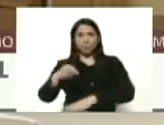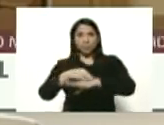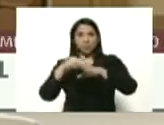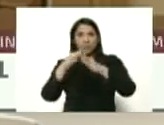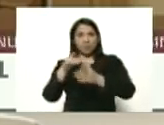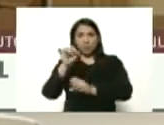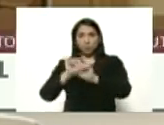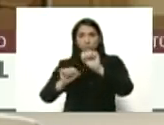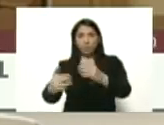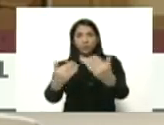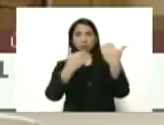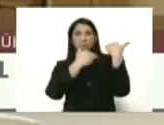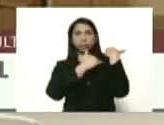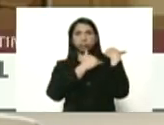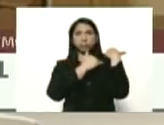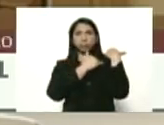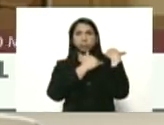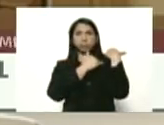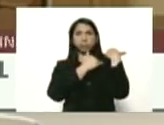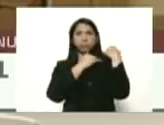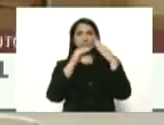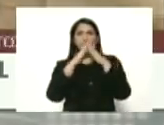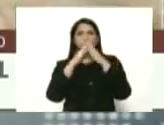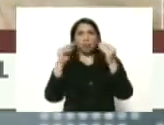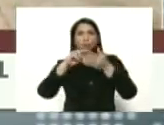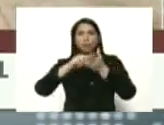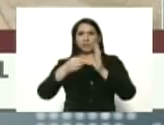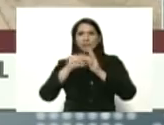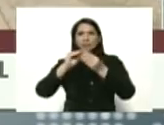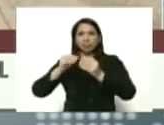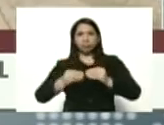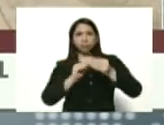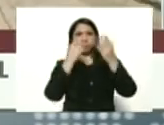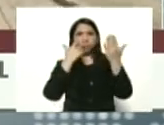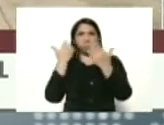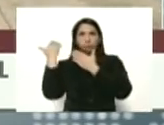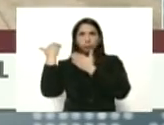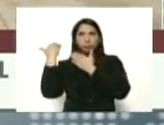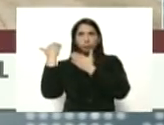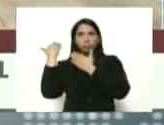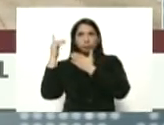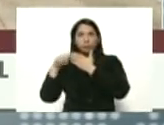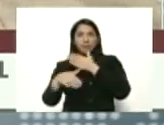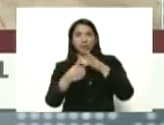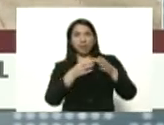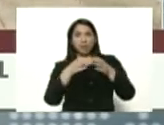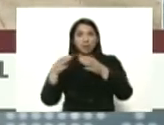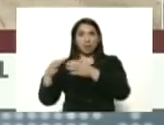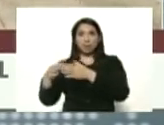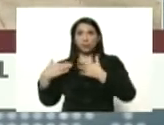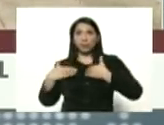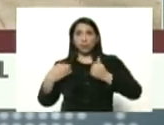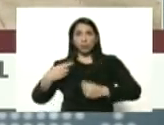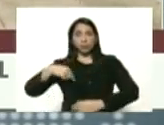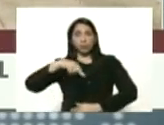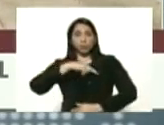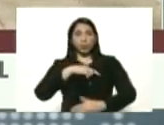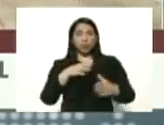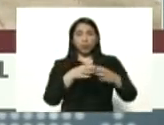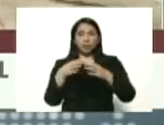se encargaron de todo lo que fue el acondicionamiento y los equipos de salud nuestros equipos